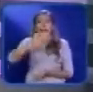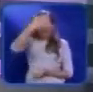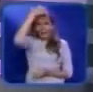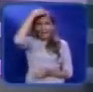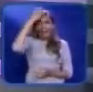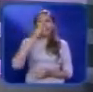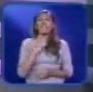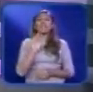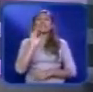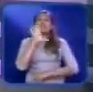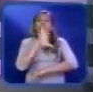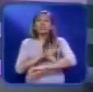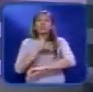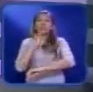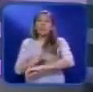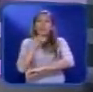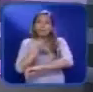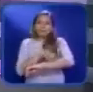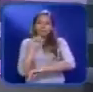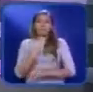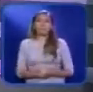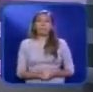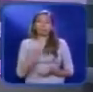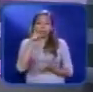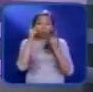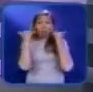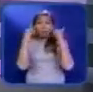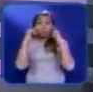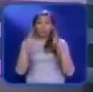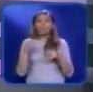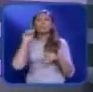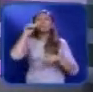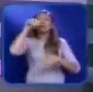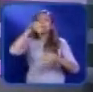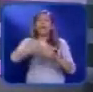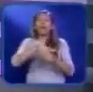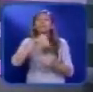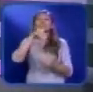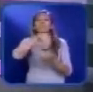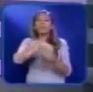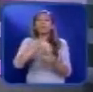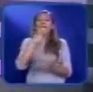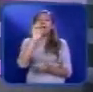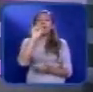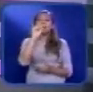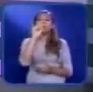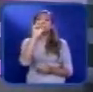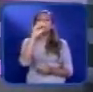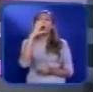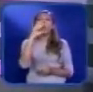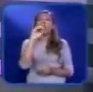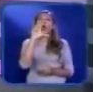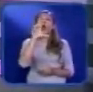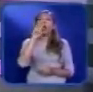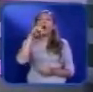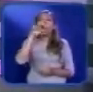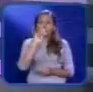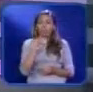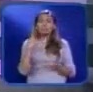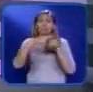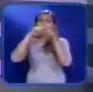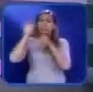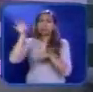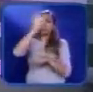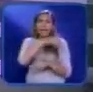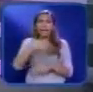Carlos XVI en una ceremonia efectuada en Estocolmo en la cual estuvieron presentes diversas personalidades de Europa y además la familia